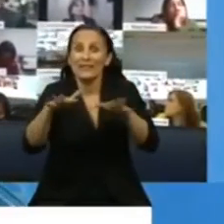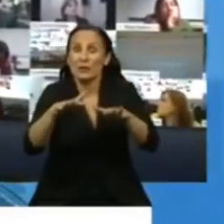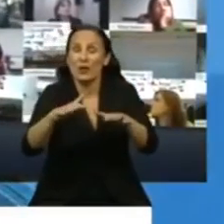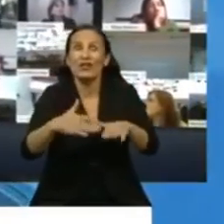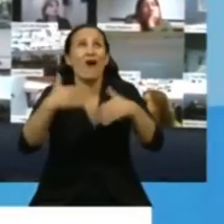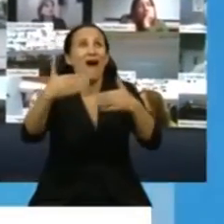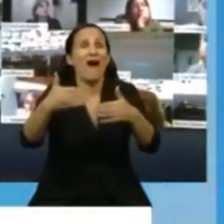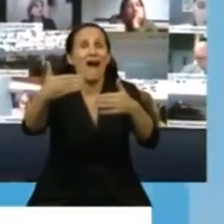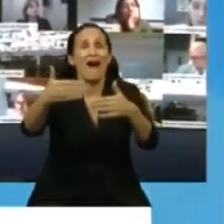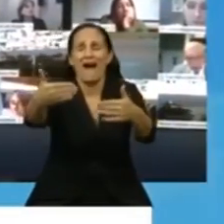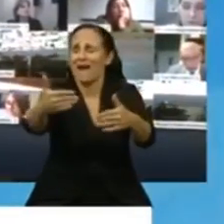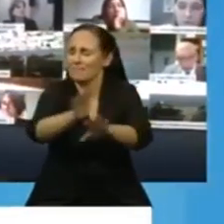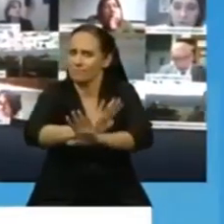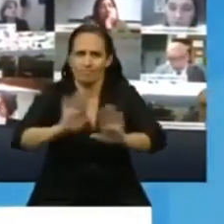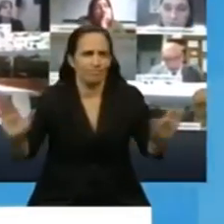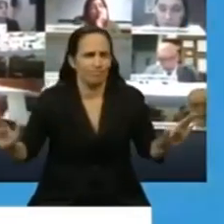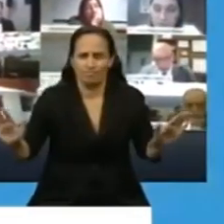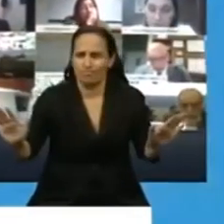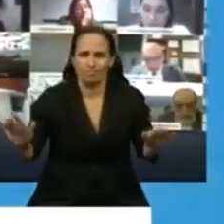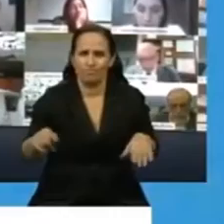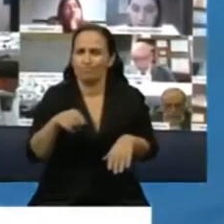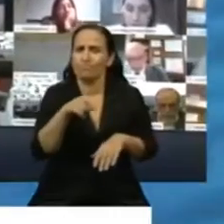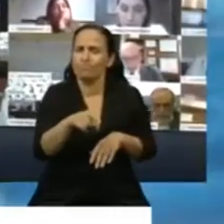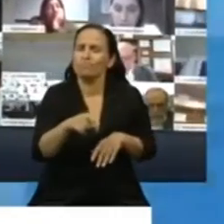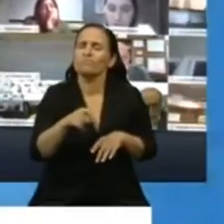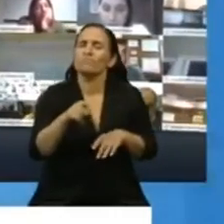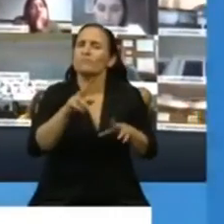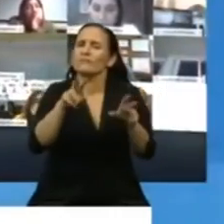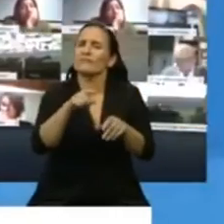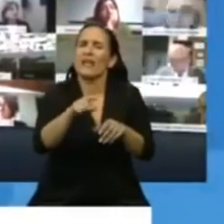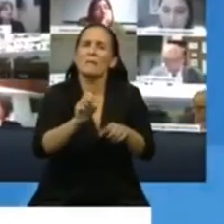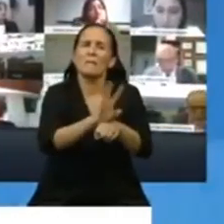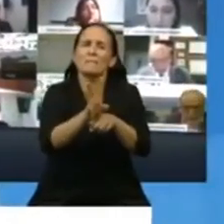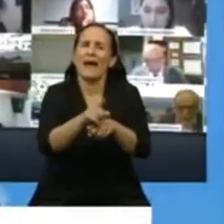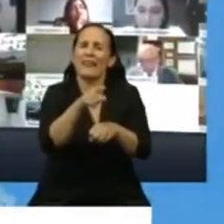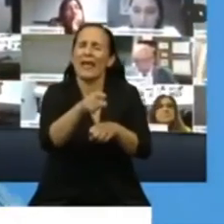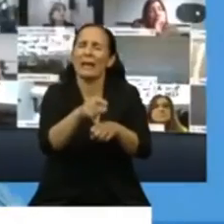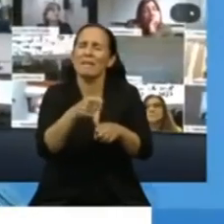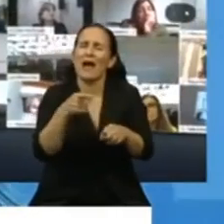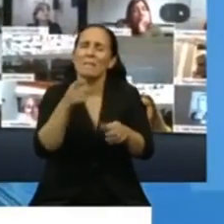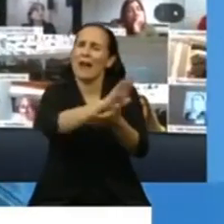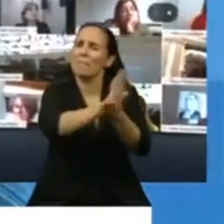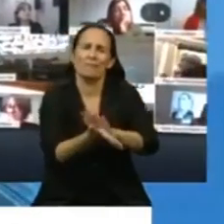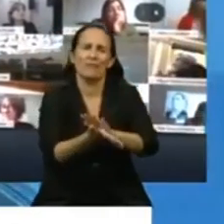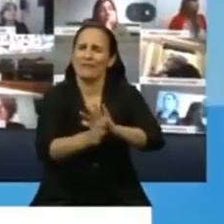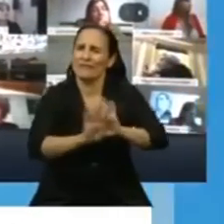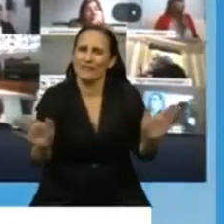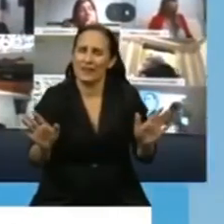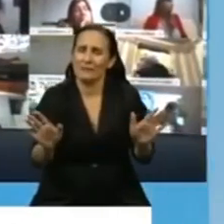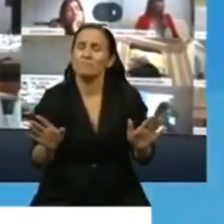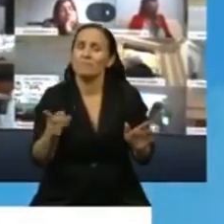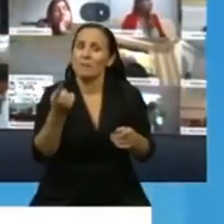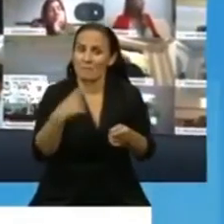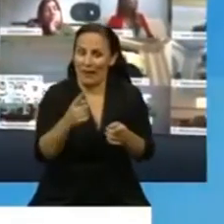afecta a actores principales en la lucha contra esta pandemia, lo cierto es que esta Cámara debe